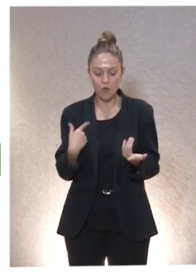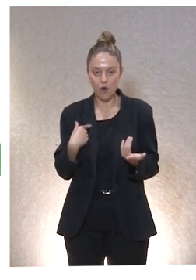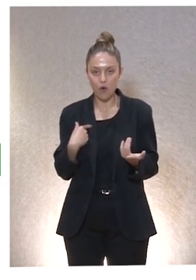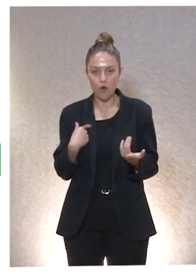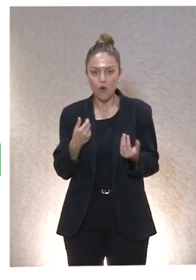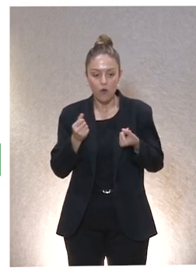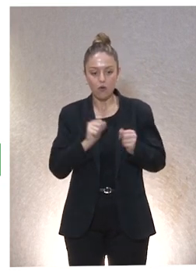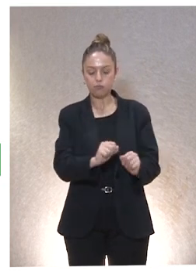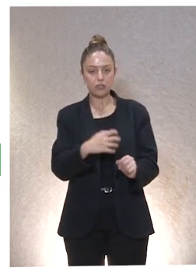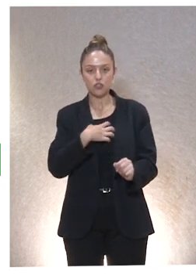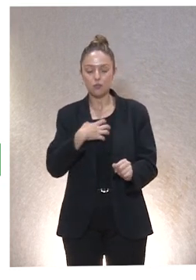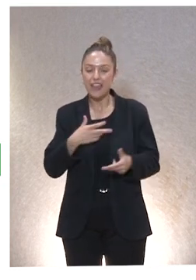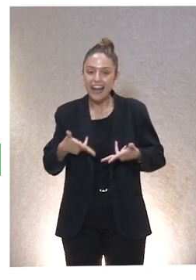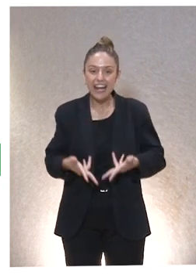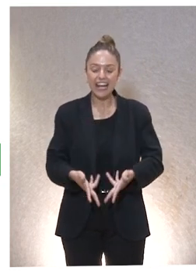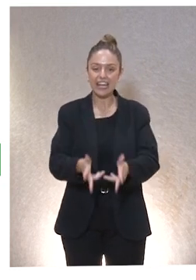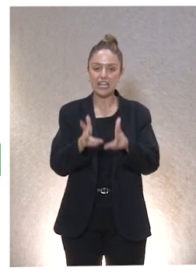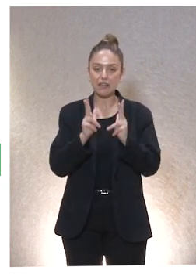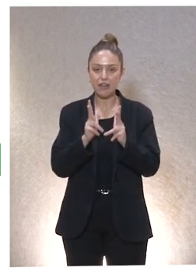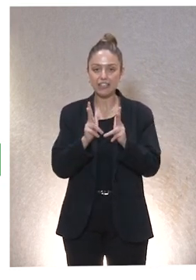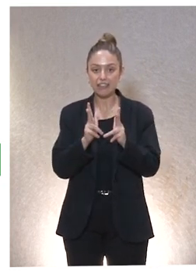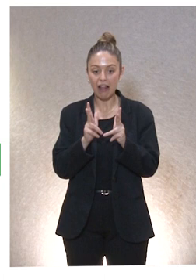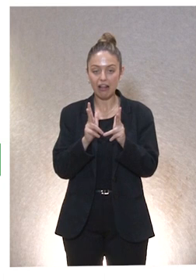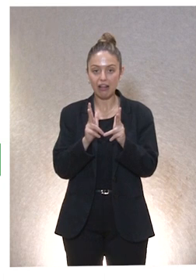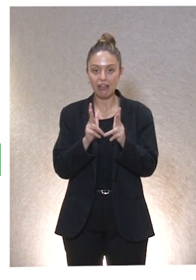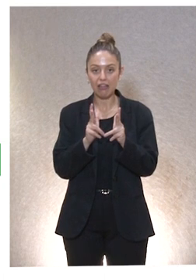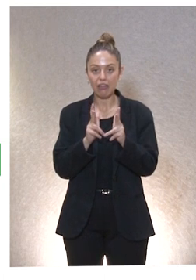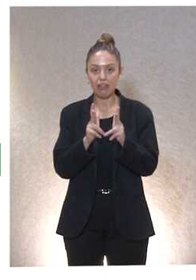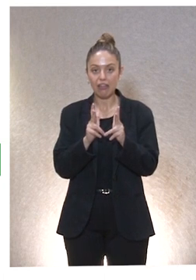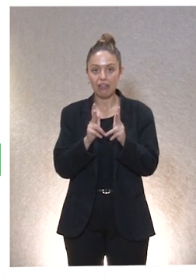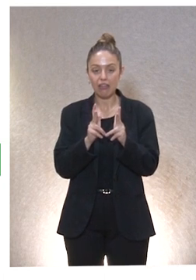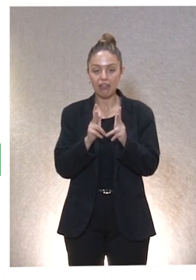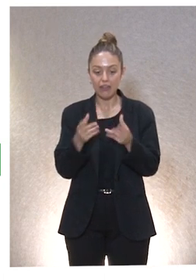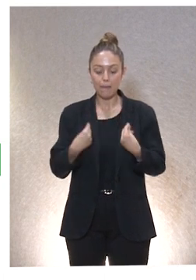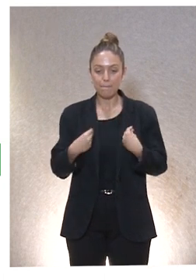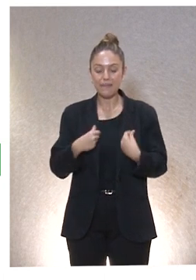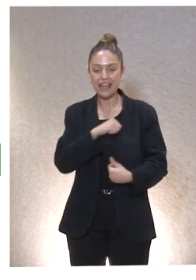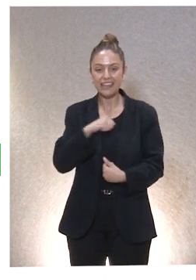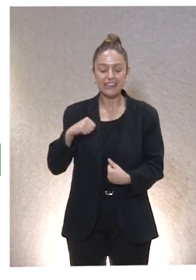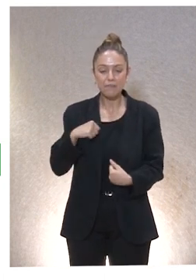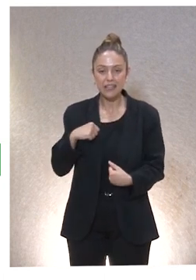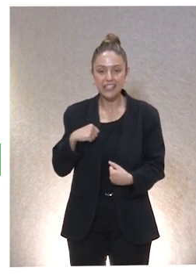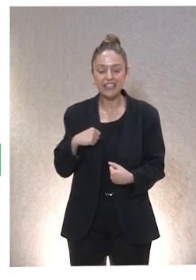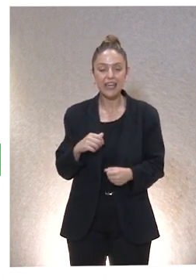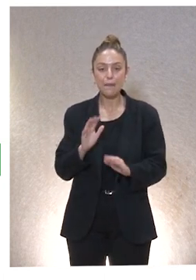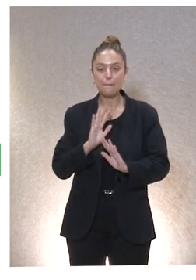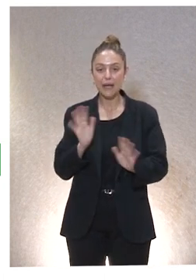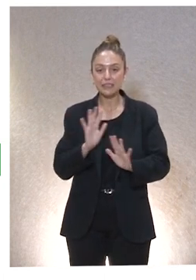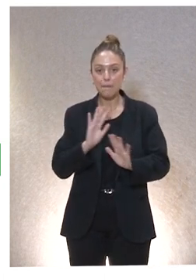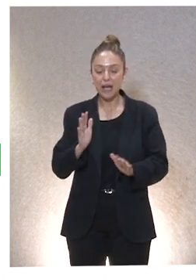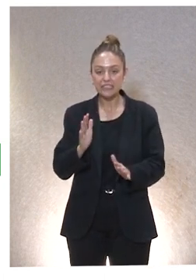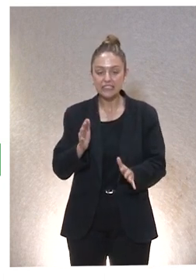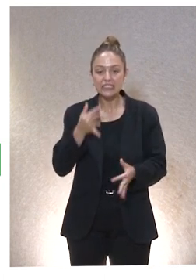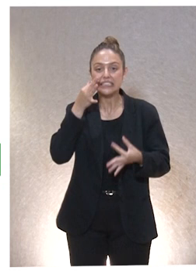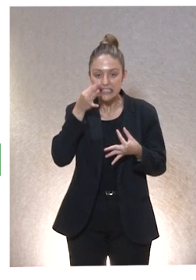Los derechos de libertad que reclaman los liberales y de vida independiente solo tienen autenticidad y sentido